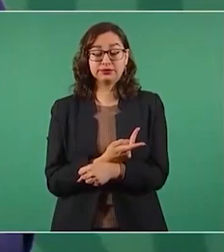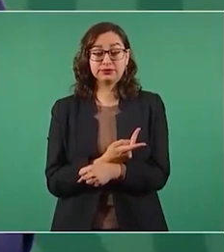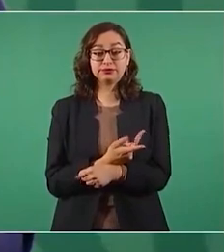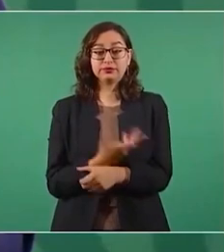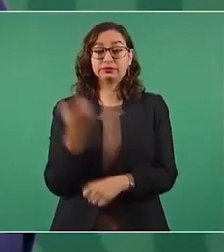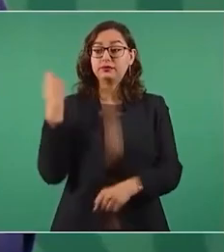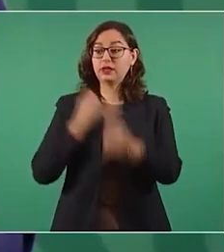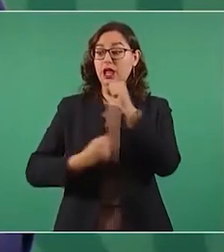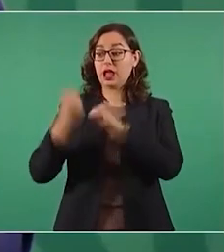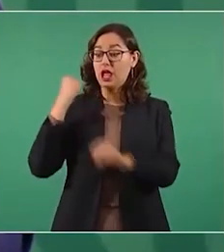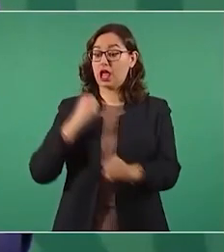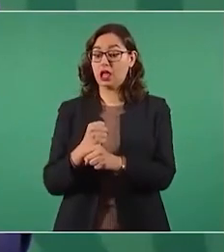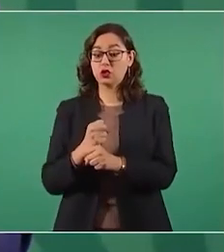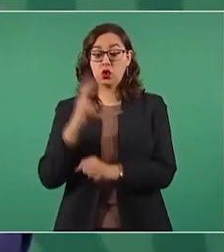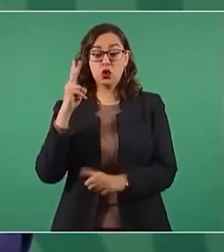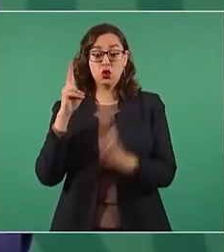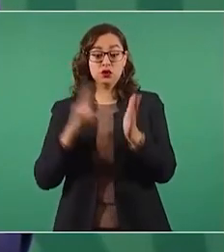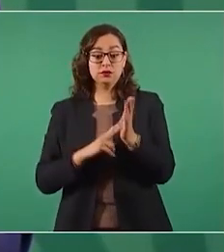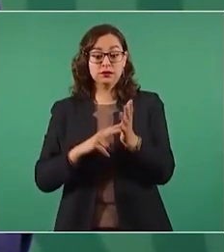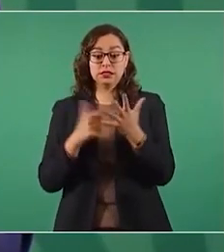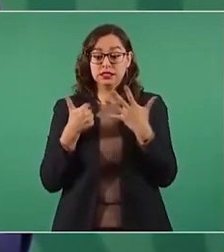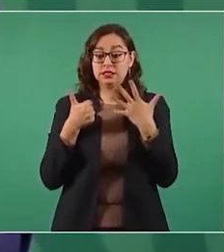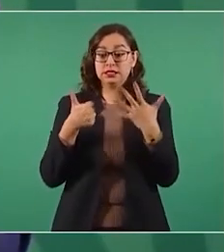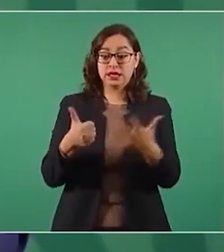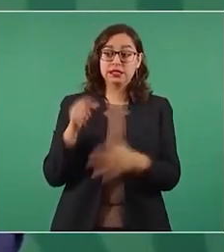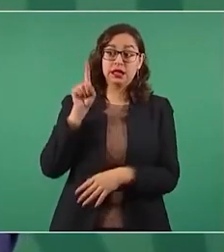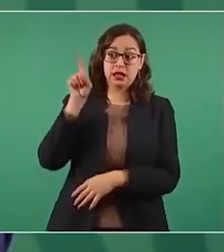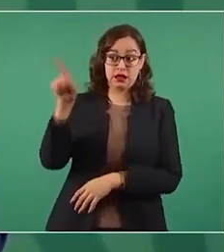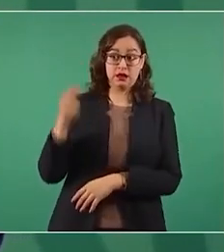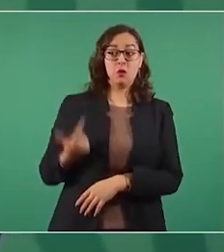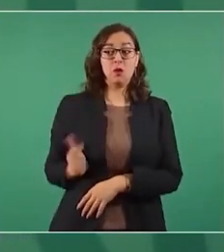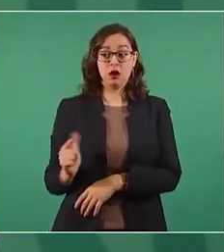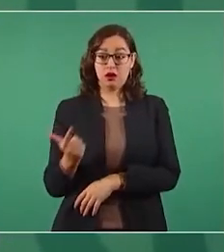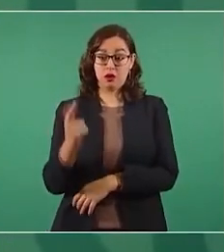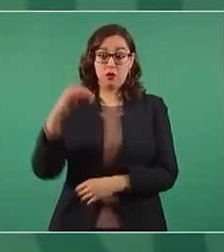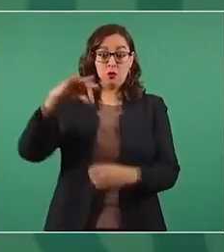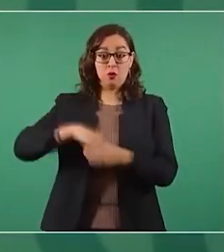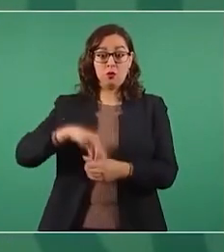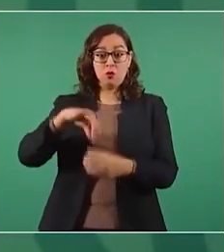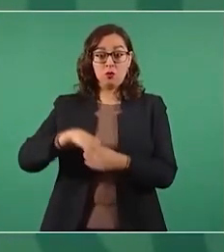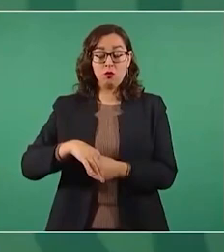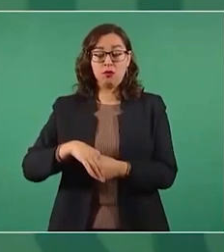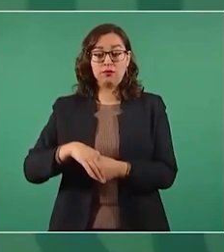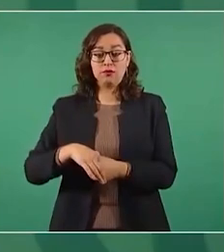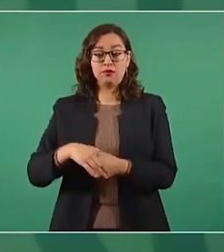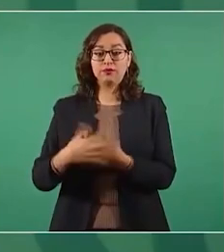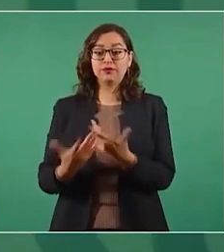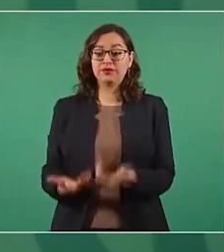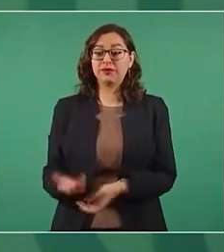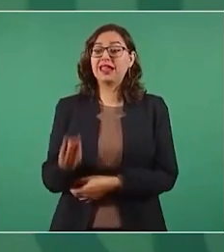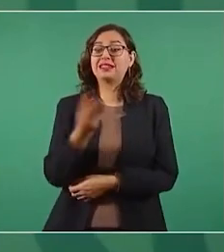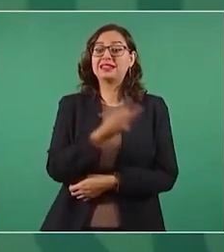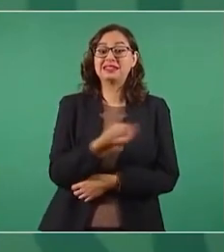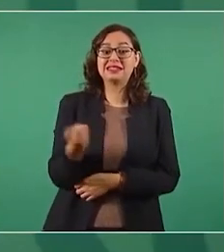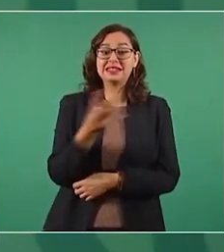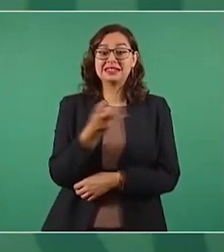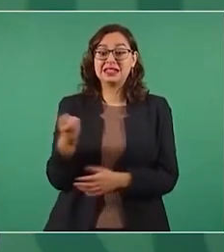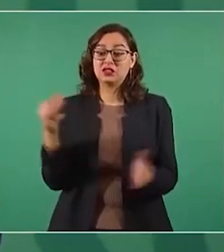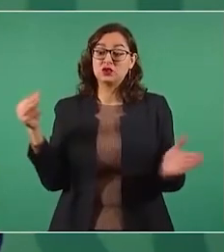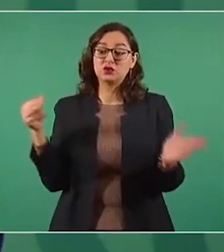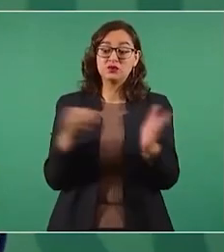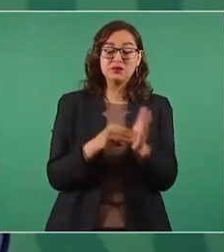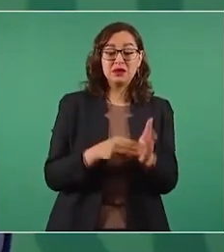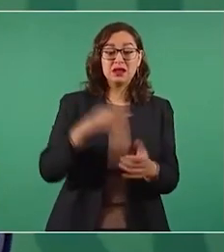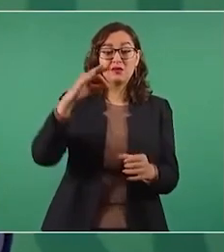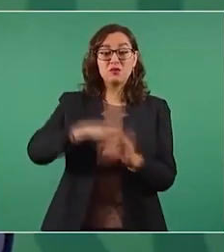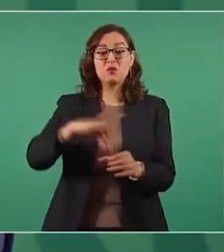del 2006 de Guanajuato le dieron a Felipe Calderón 300 mil votos